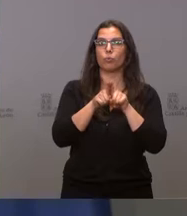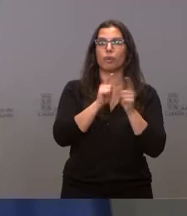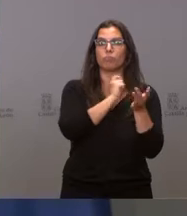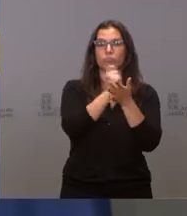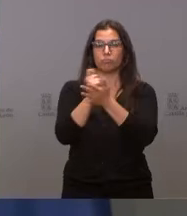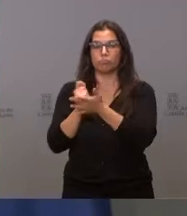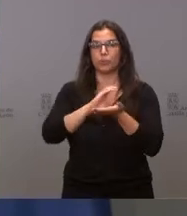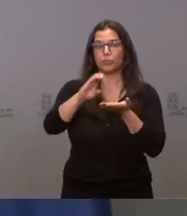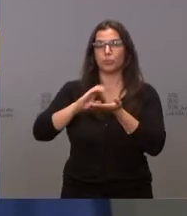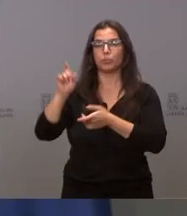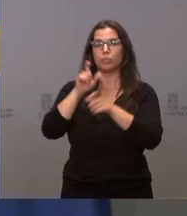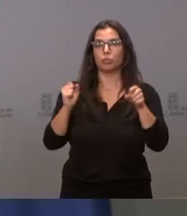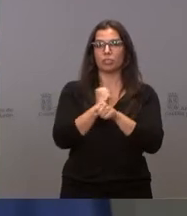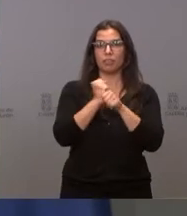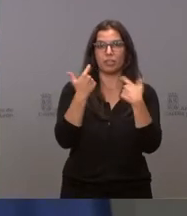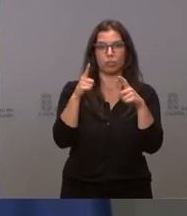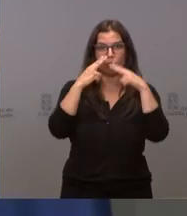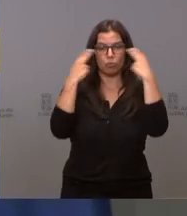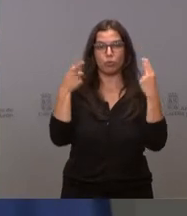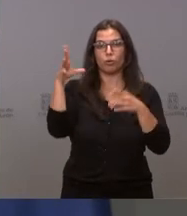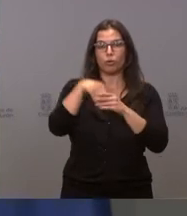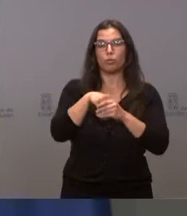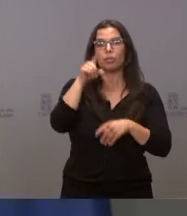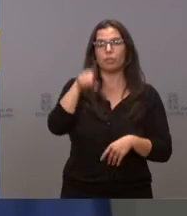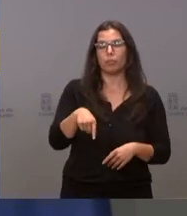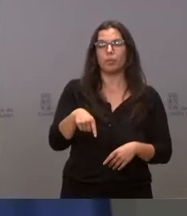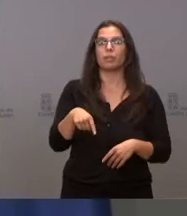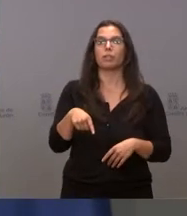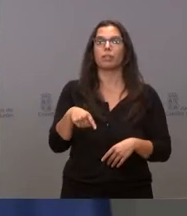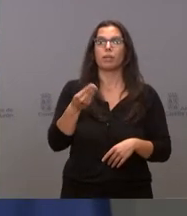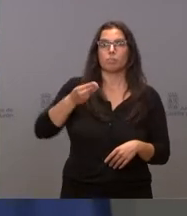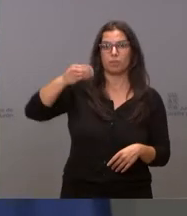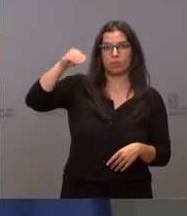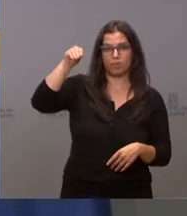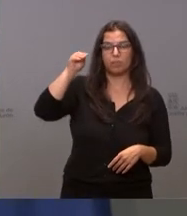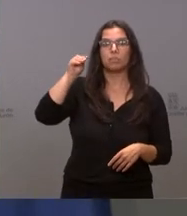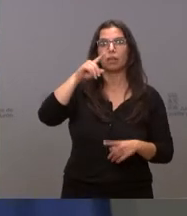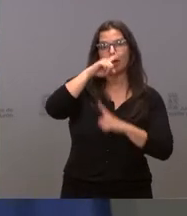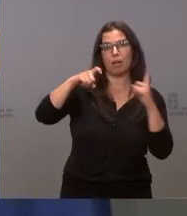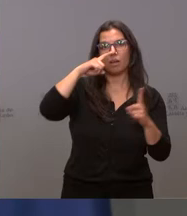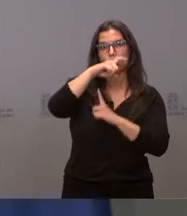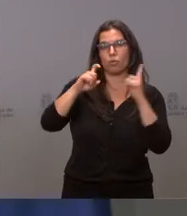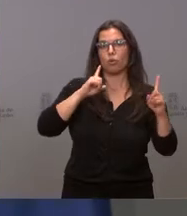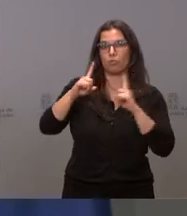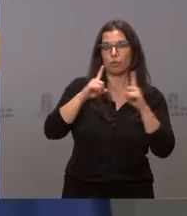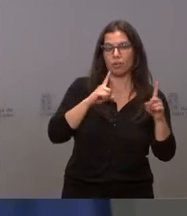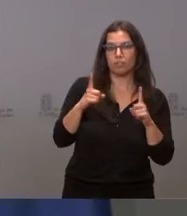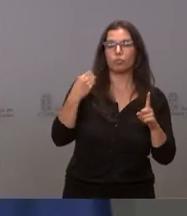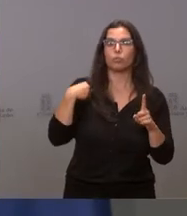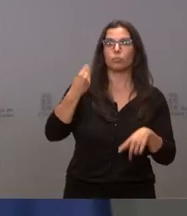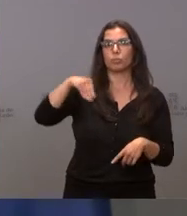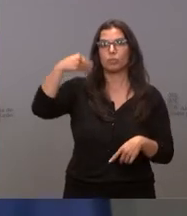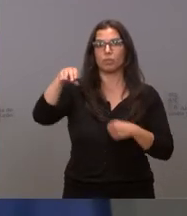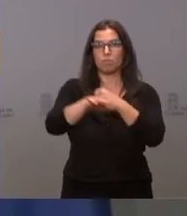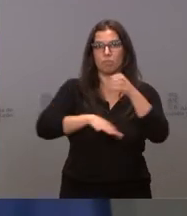personal al servicio del sector público que incluye los correspondientes incrementos anuales previstos, los incrementos adicionales de la masa